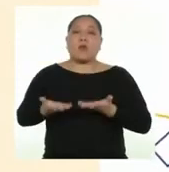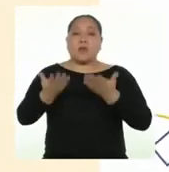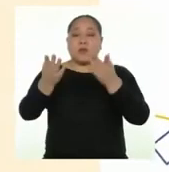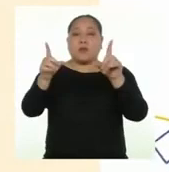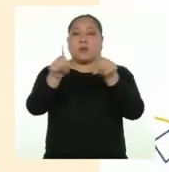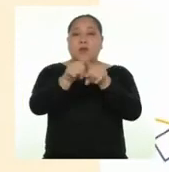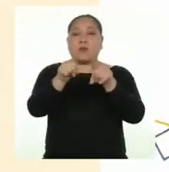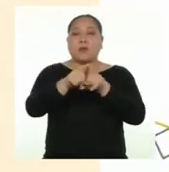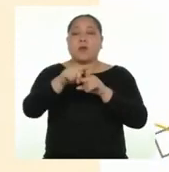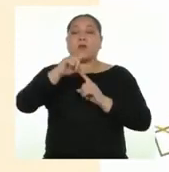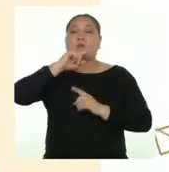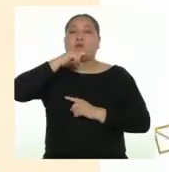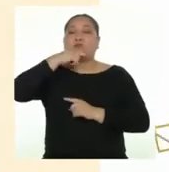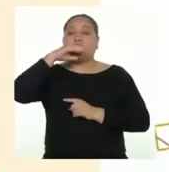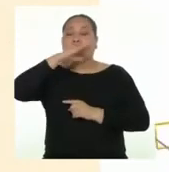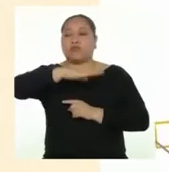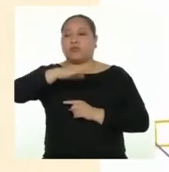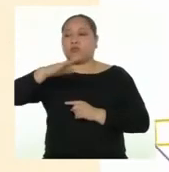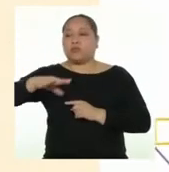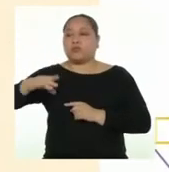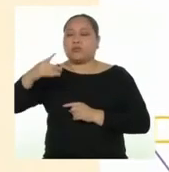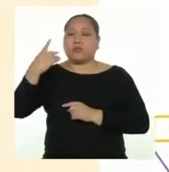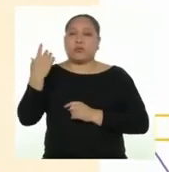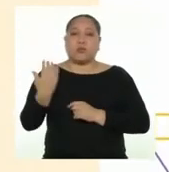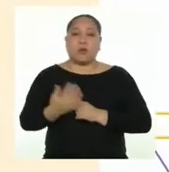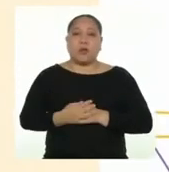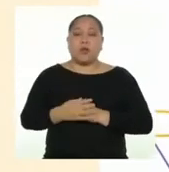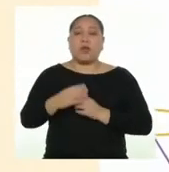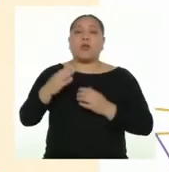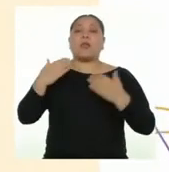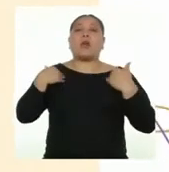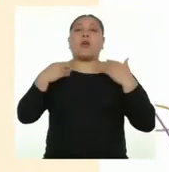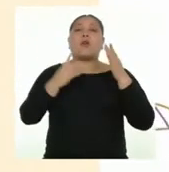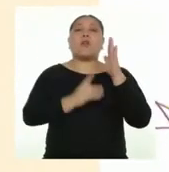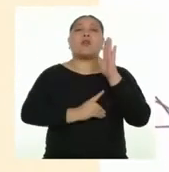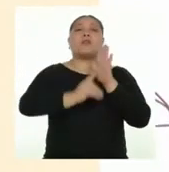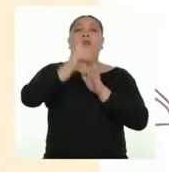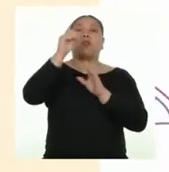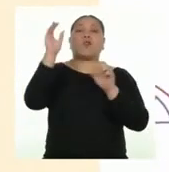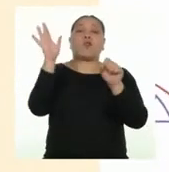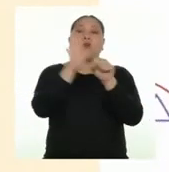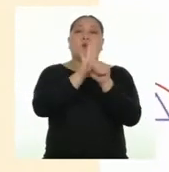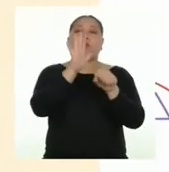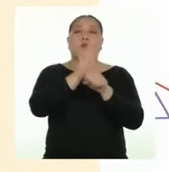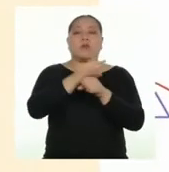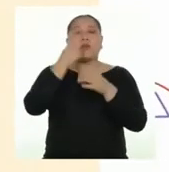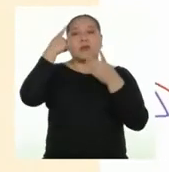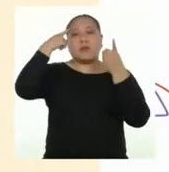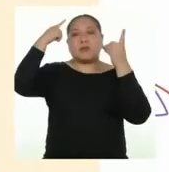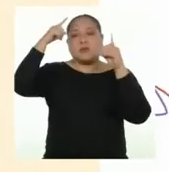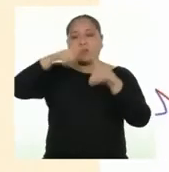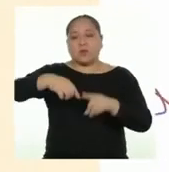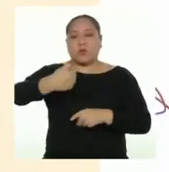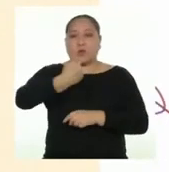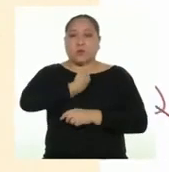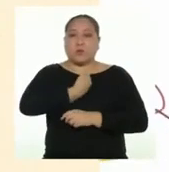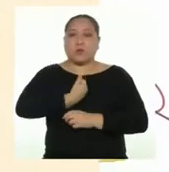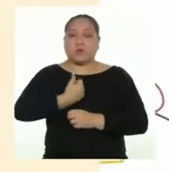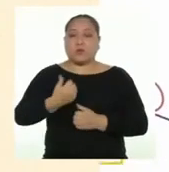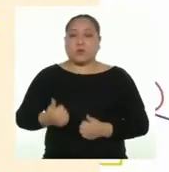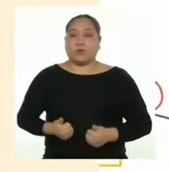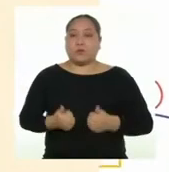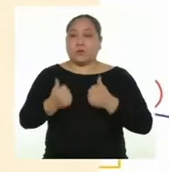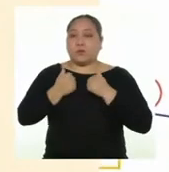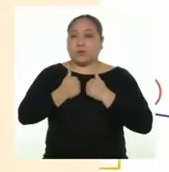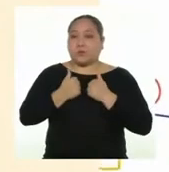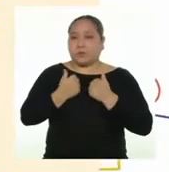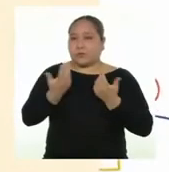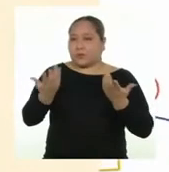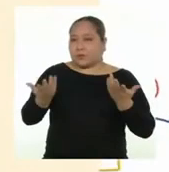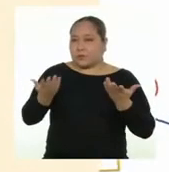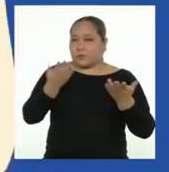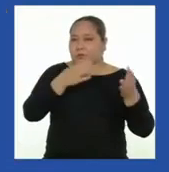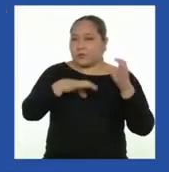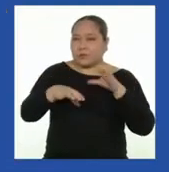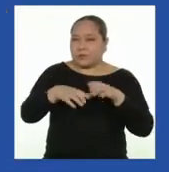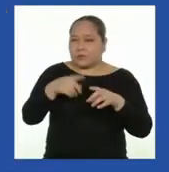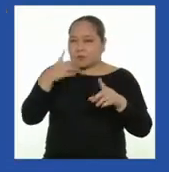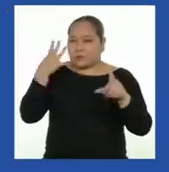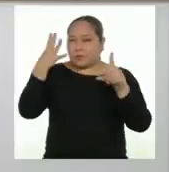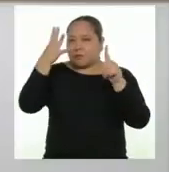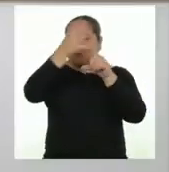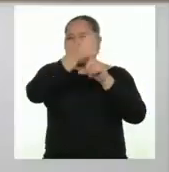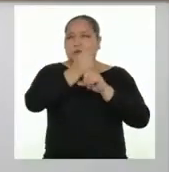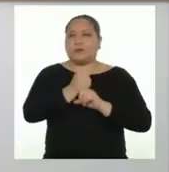garantiza también que niñas, niños y adolescentes tengan un desarrollo pleno, tomen decisiones sobre su propia vida y actúen para hacerlas realidad.